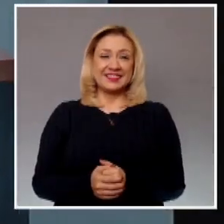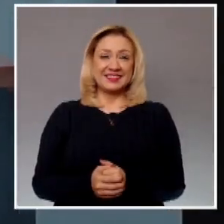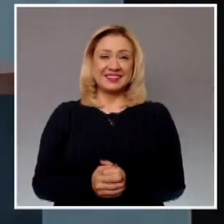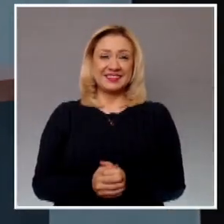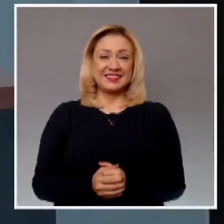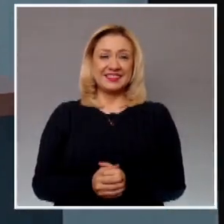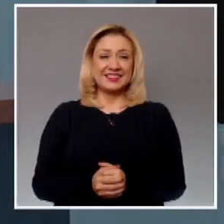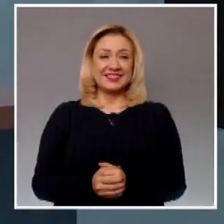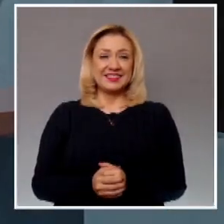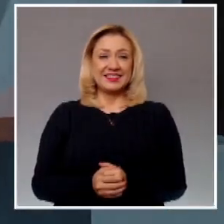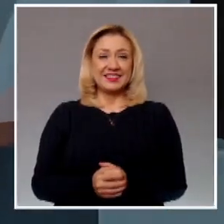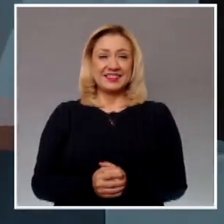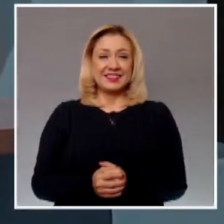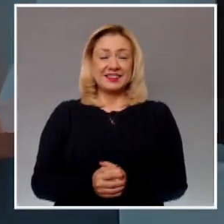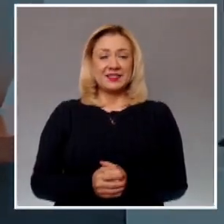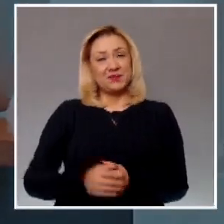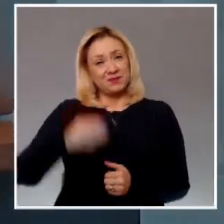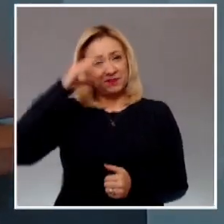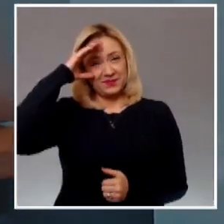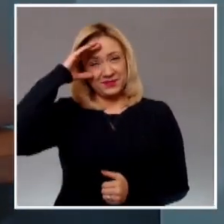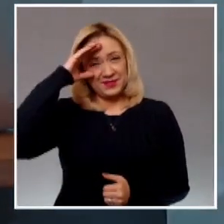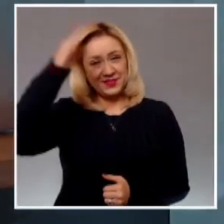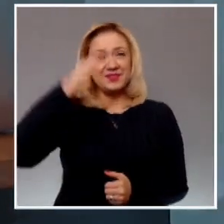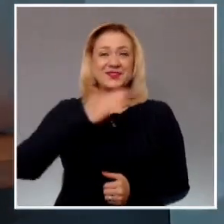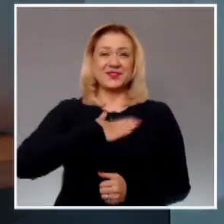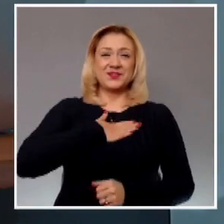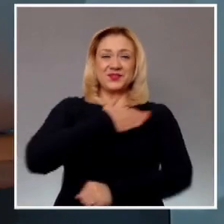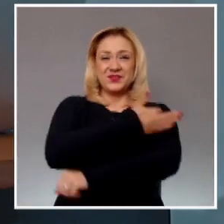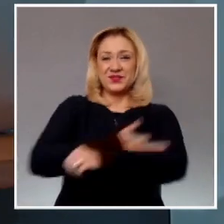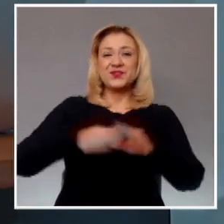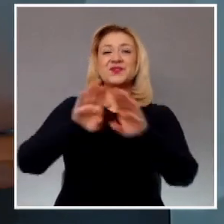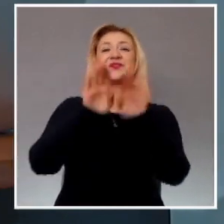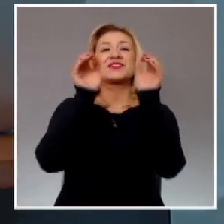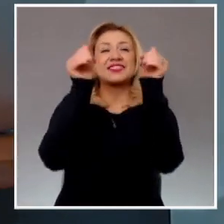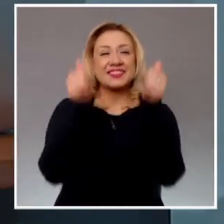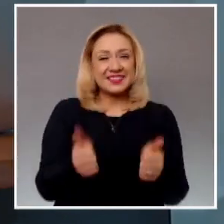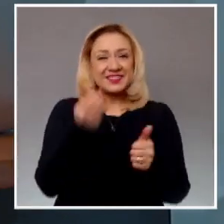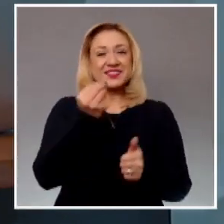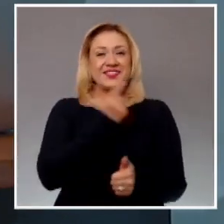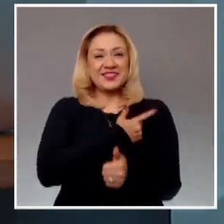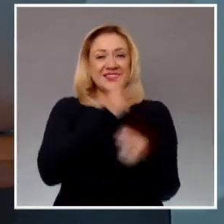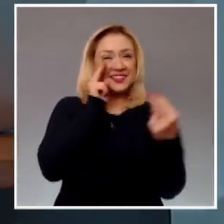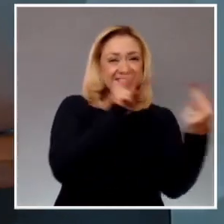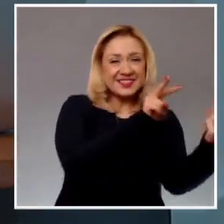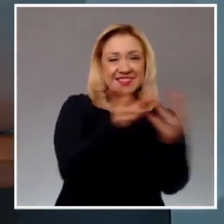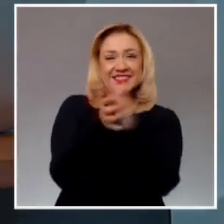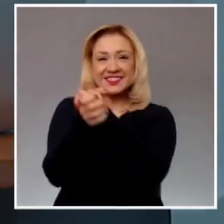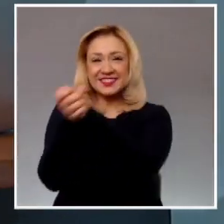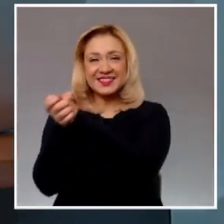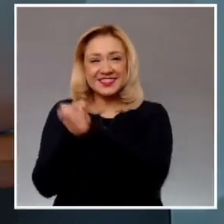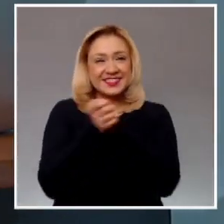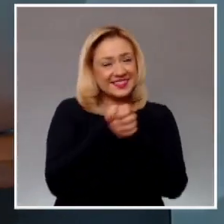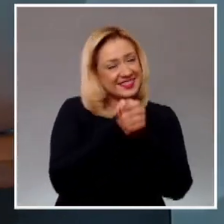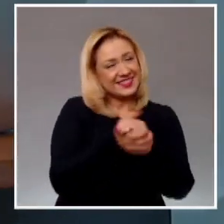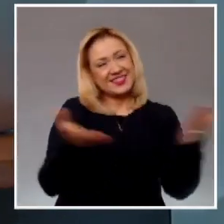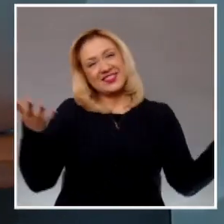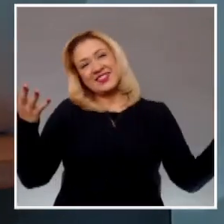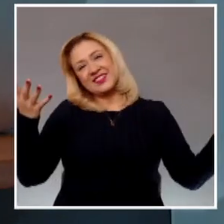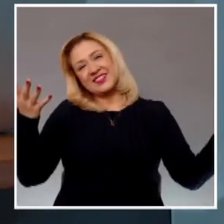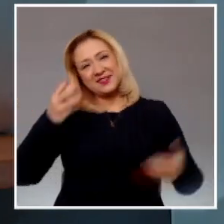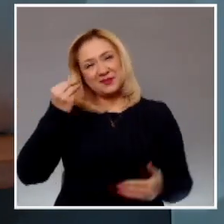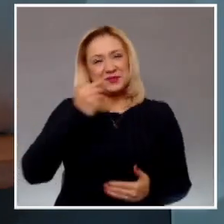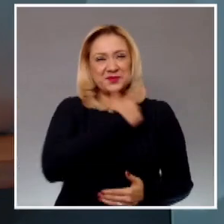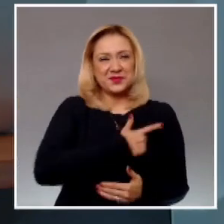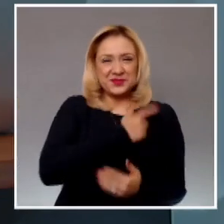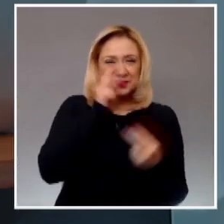Hola, ¿qué tal? ¿Cómo le va? Qué gusto saludarle. Muy buenas tardes, me da un enorme placer estar con usted. Soy Oscar González y a nombre